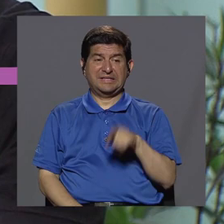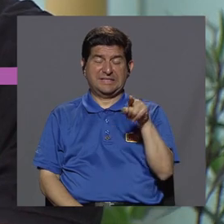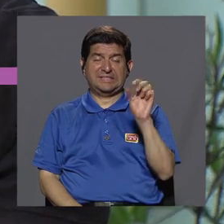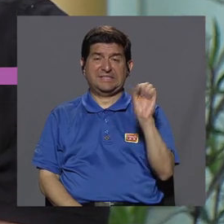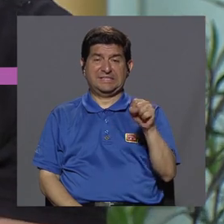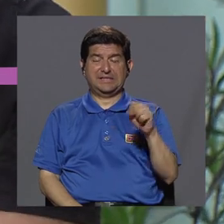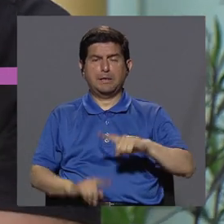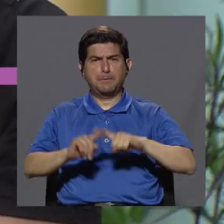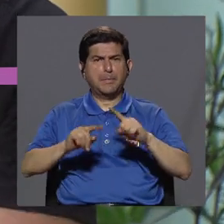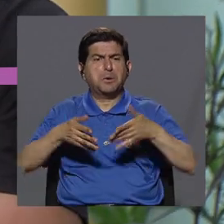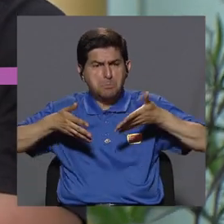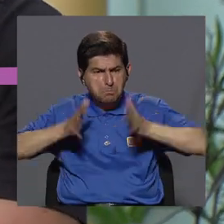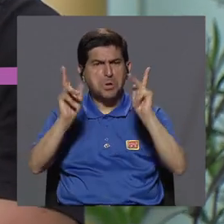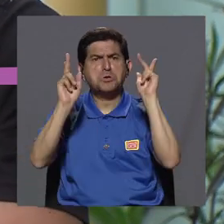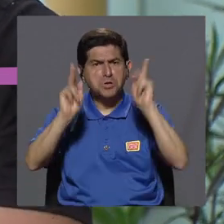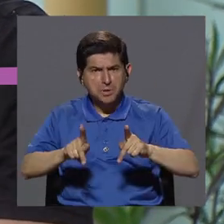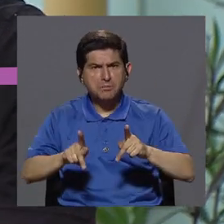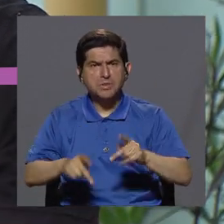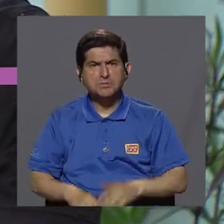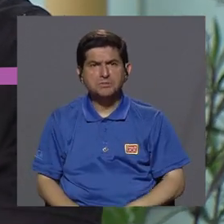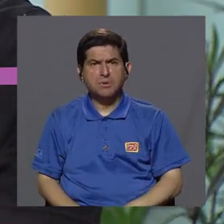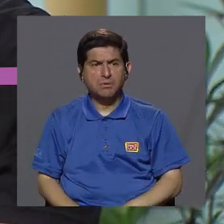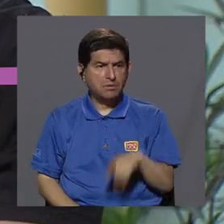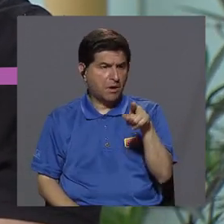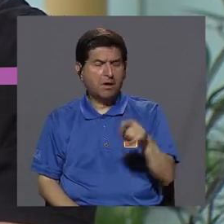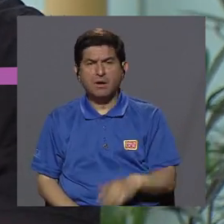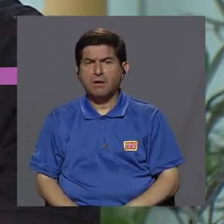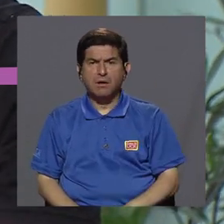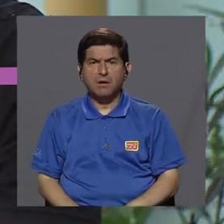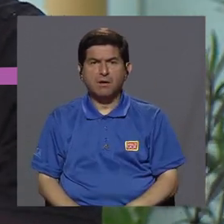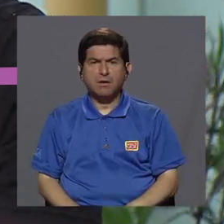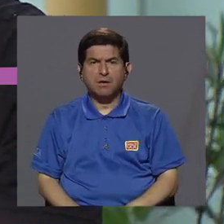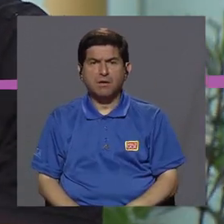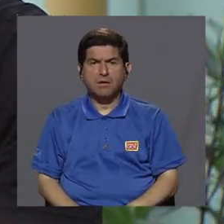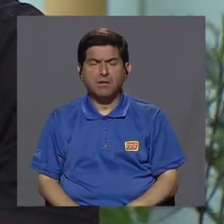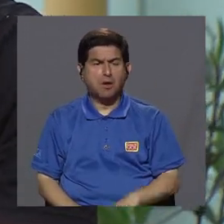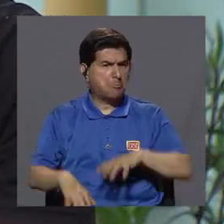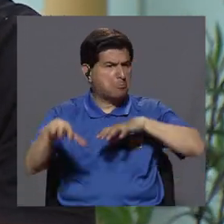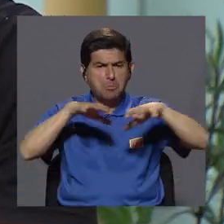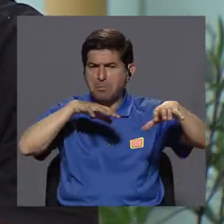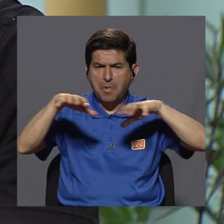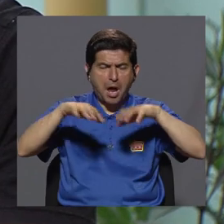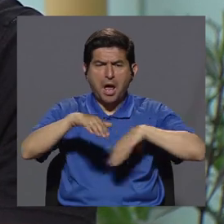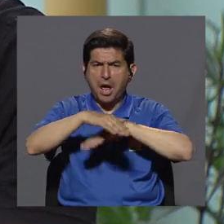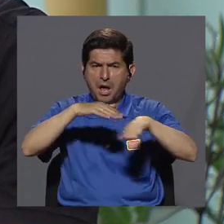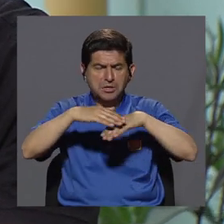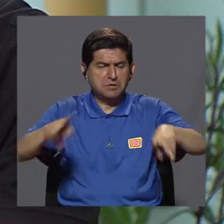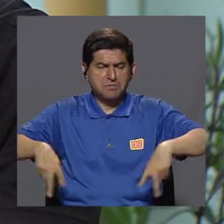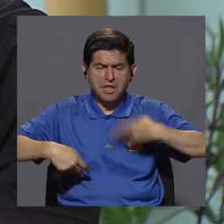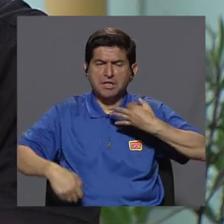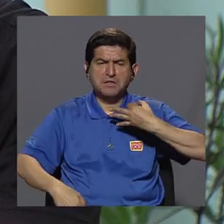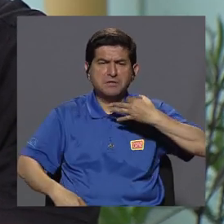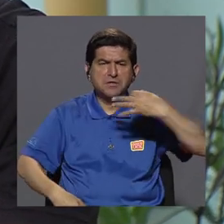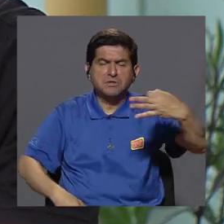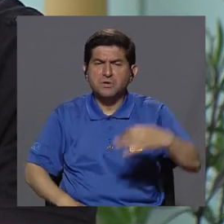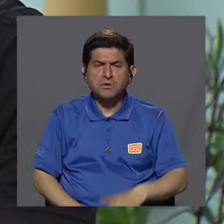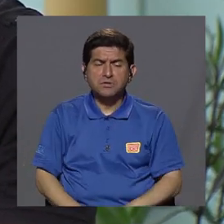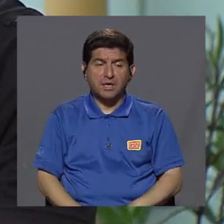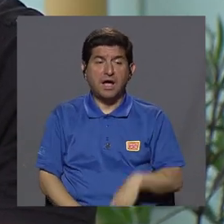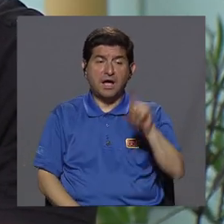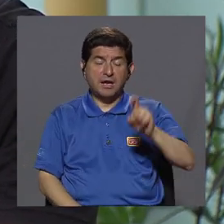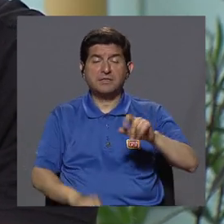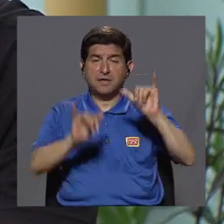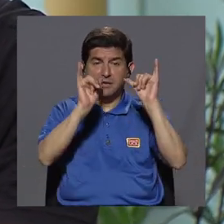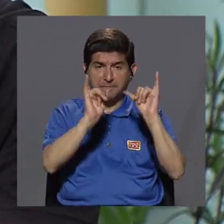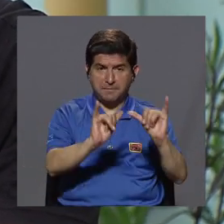sí. Pero mientras que la persona esté haciendo sus actividades básicas de la vida diaria, a esa persona